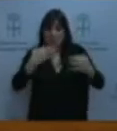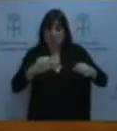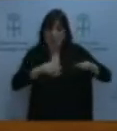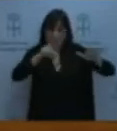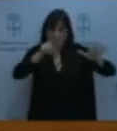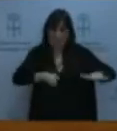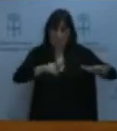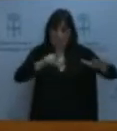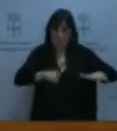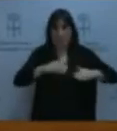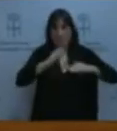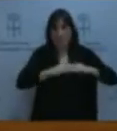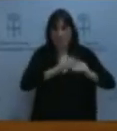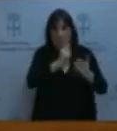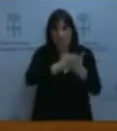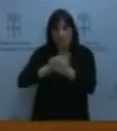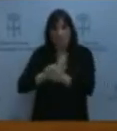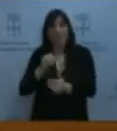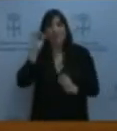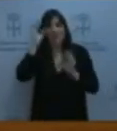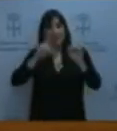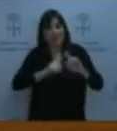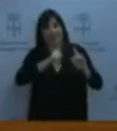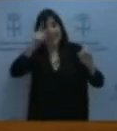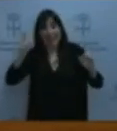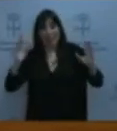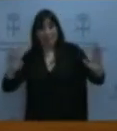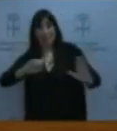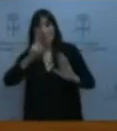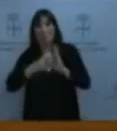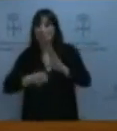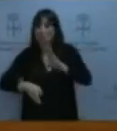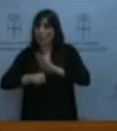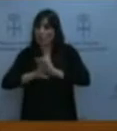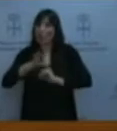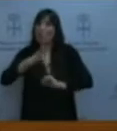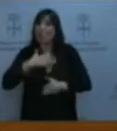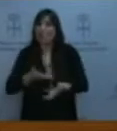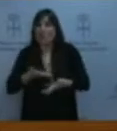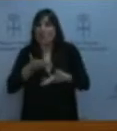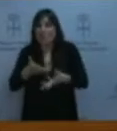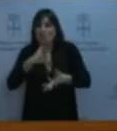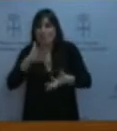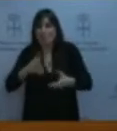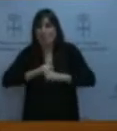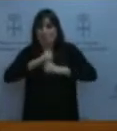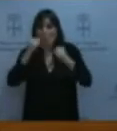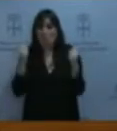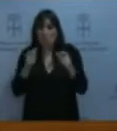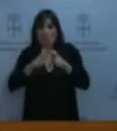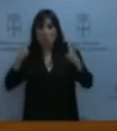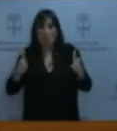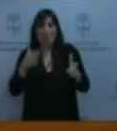todo el año, pueda ayudar y mucho a consolidar, crecer y profesionalizar la actividad de estos autónomos.